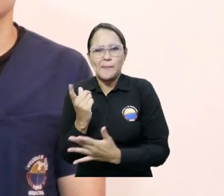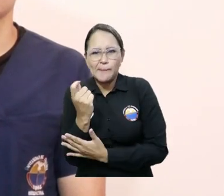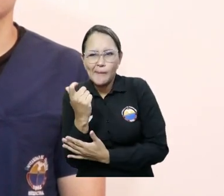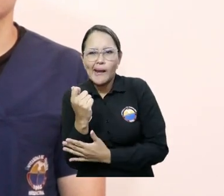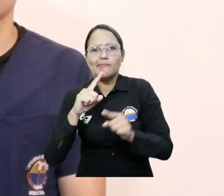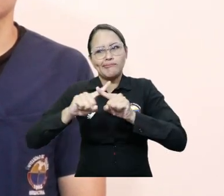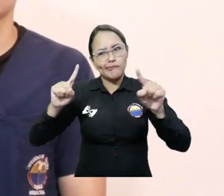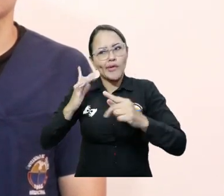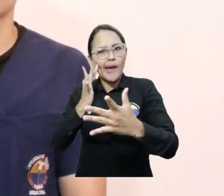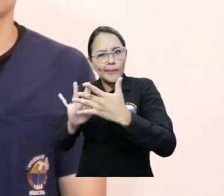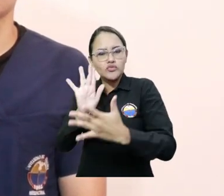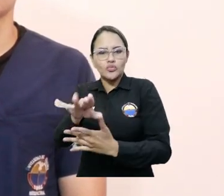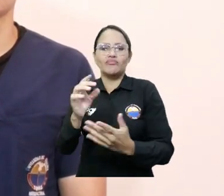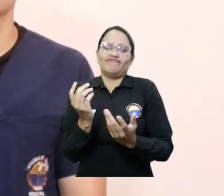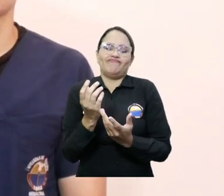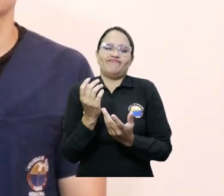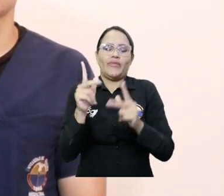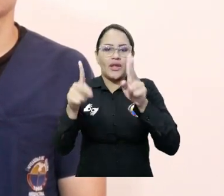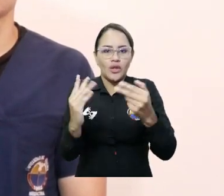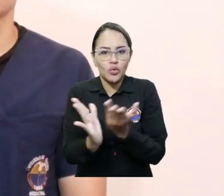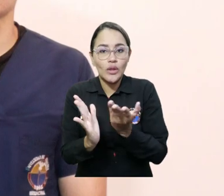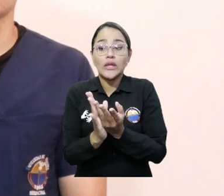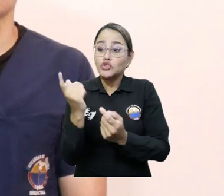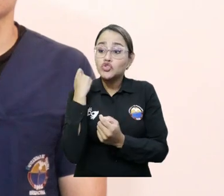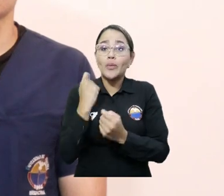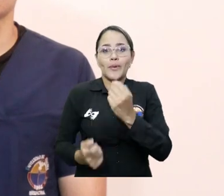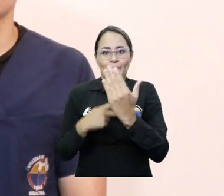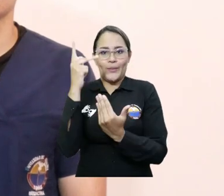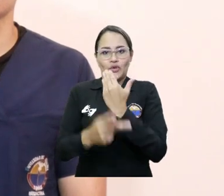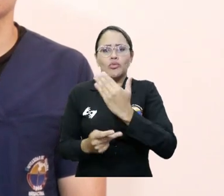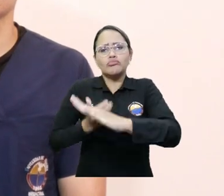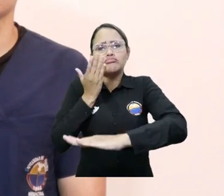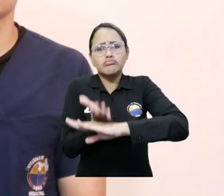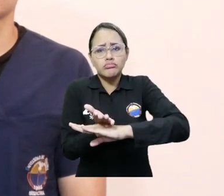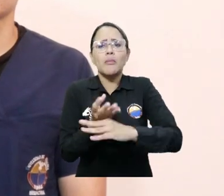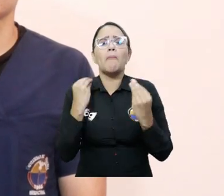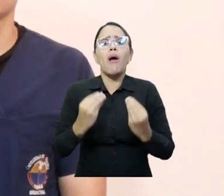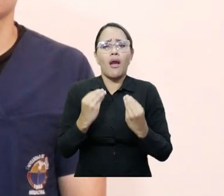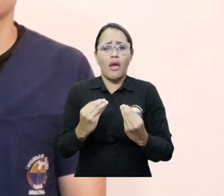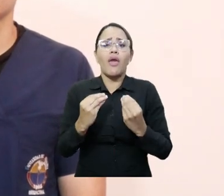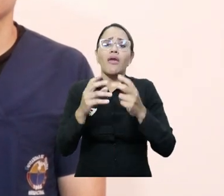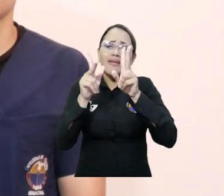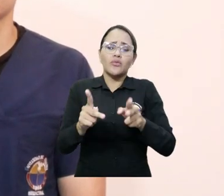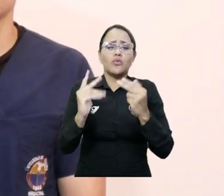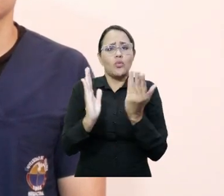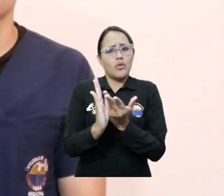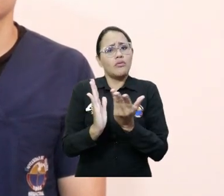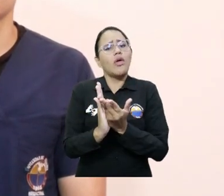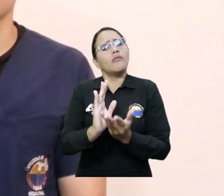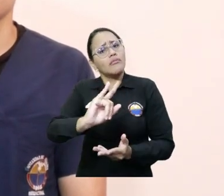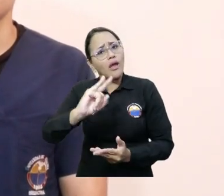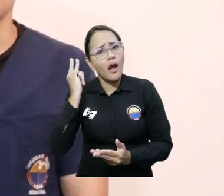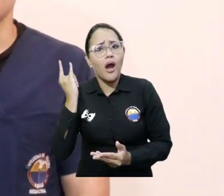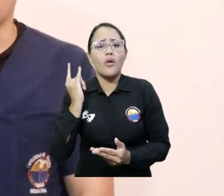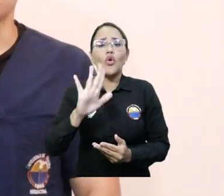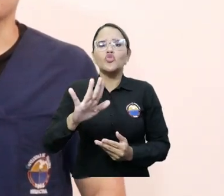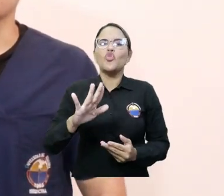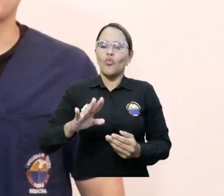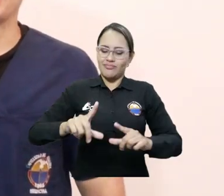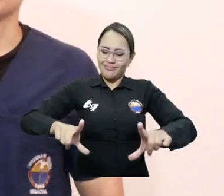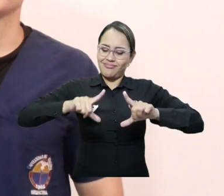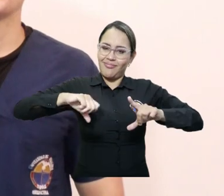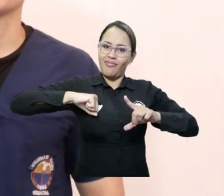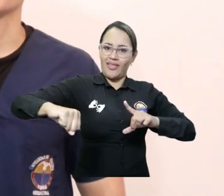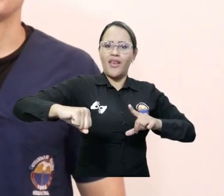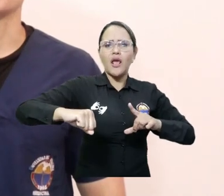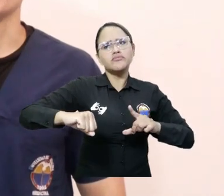estudiantes. Hace poco presentamos un proyecto que busca exonerar a los estudiantes de esta universidad el pago del derecho a grado. Es por